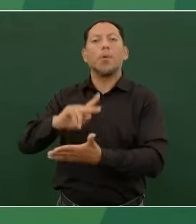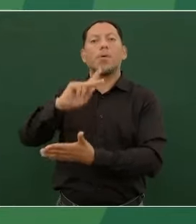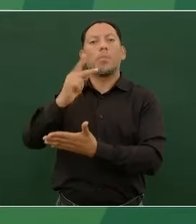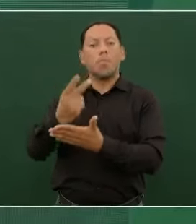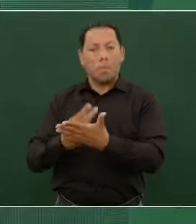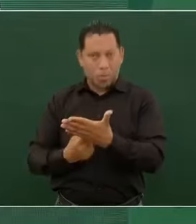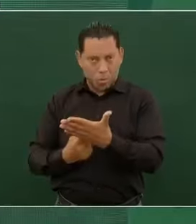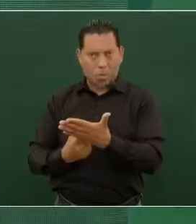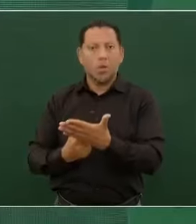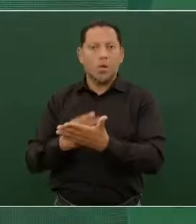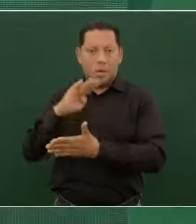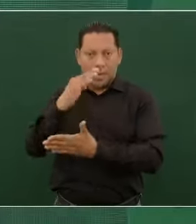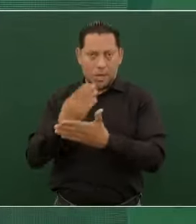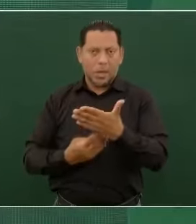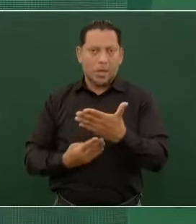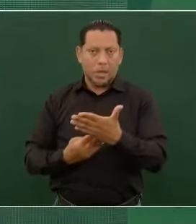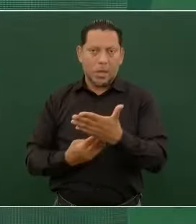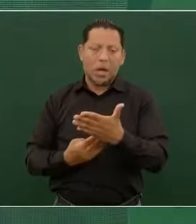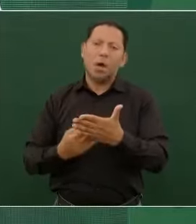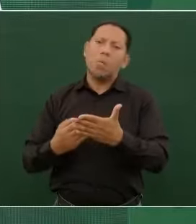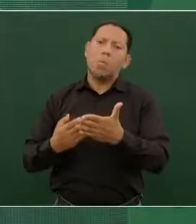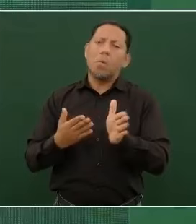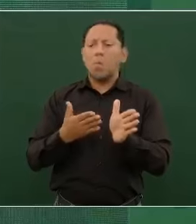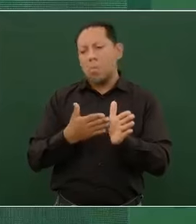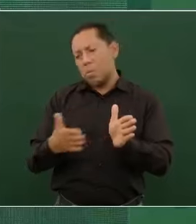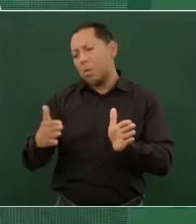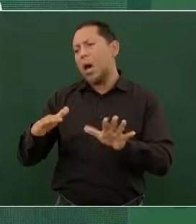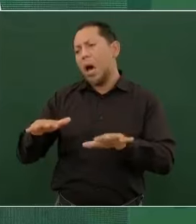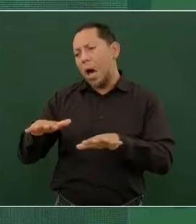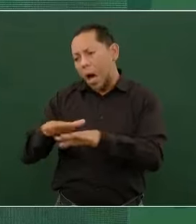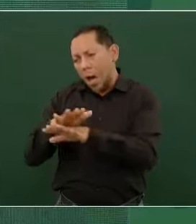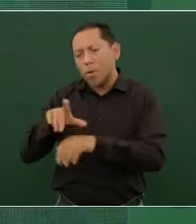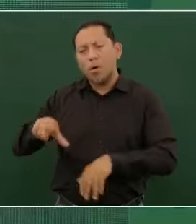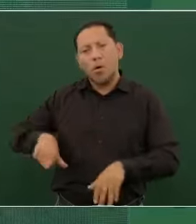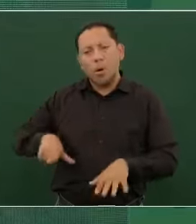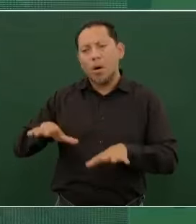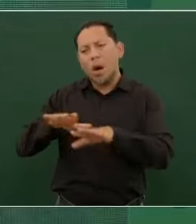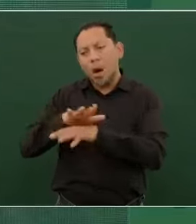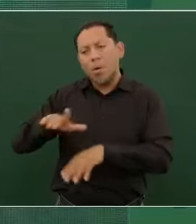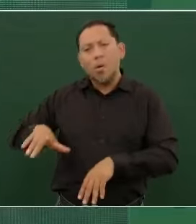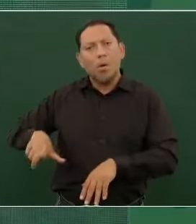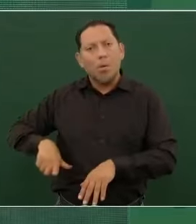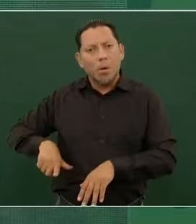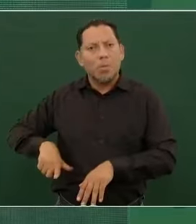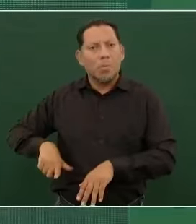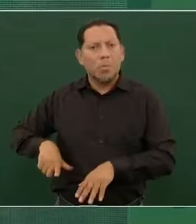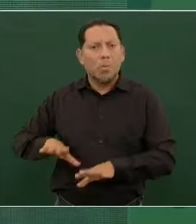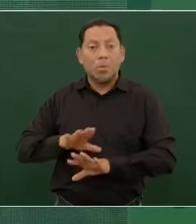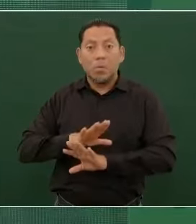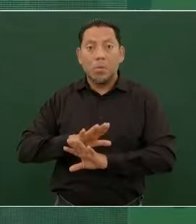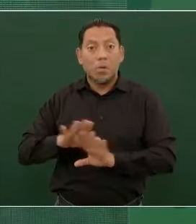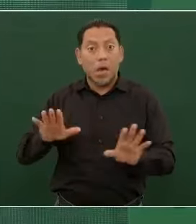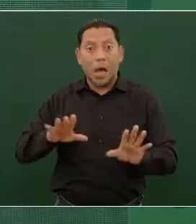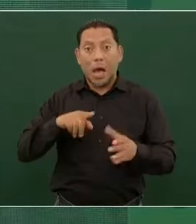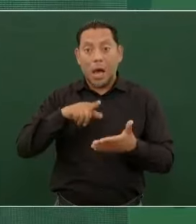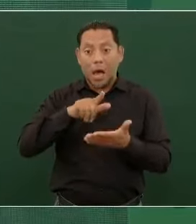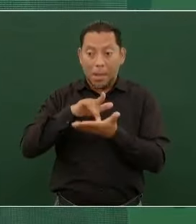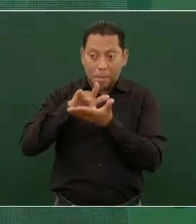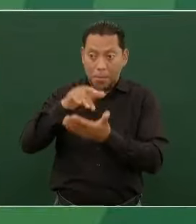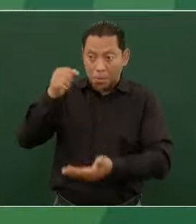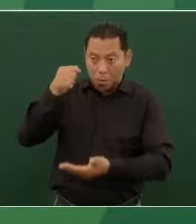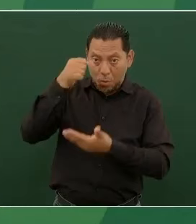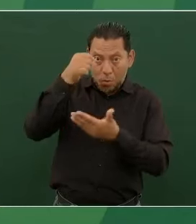y esté quien esté en el gobierno, ya no van a poder quitarlos,